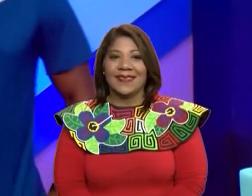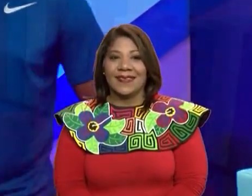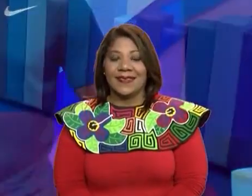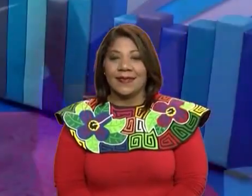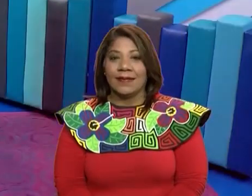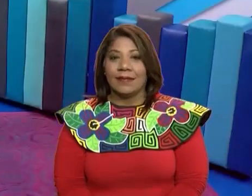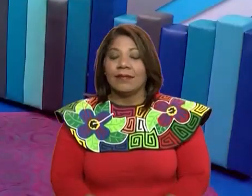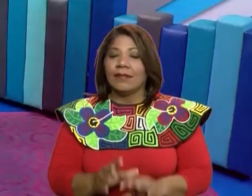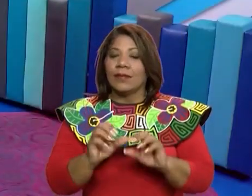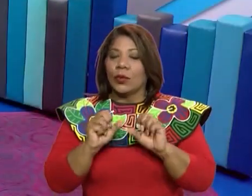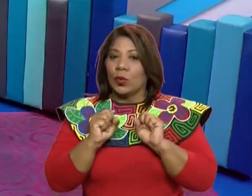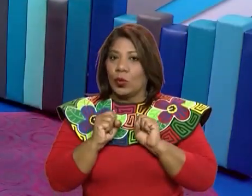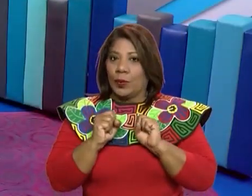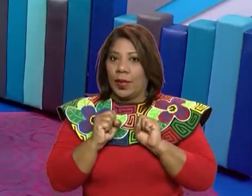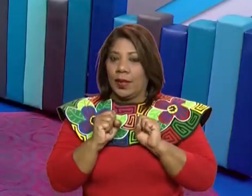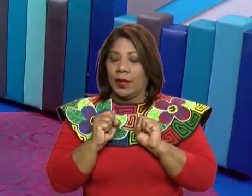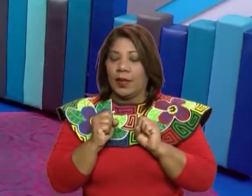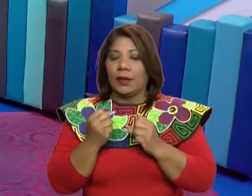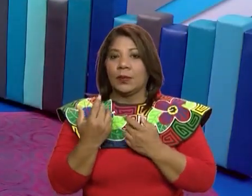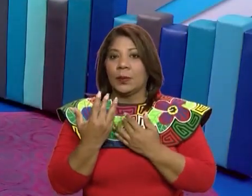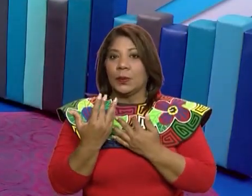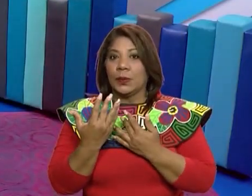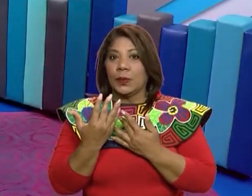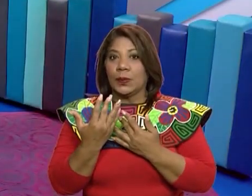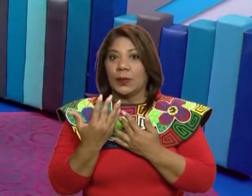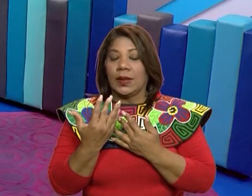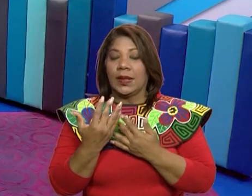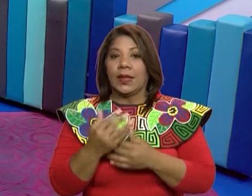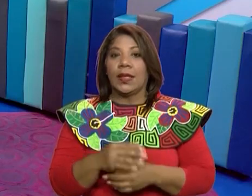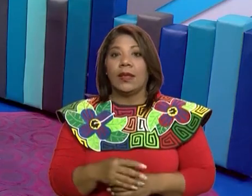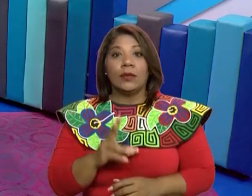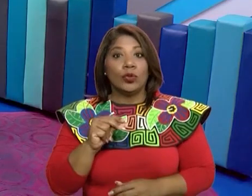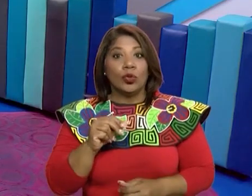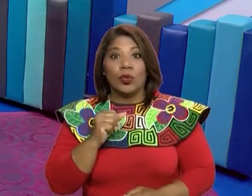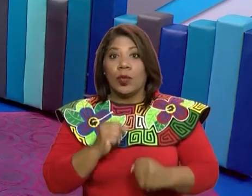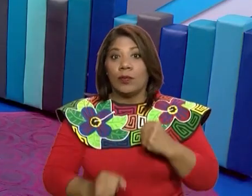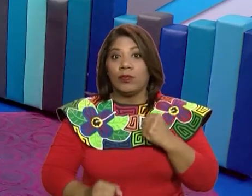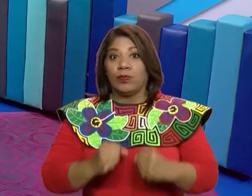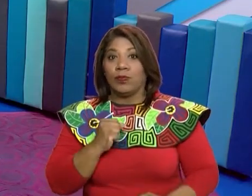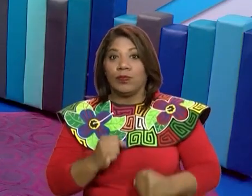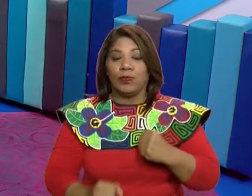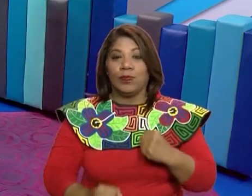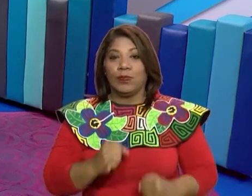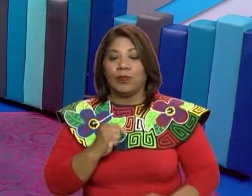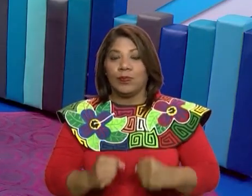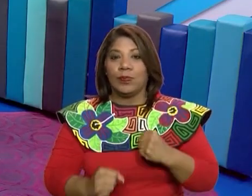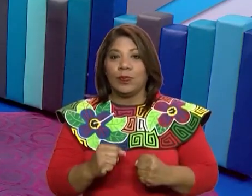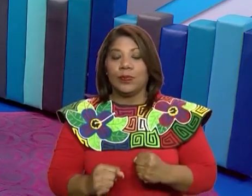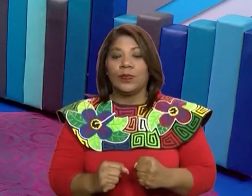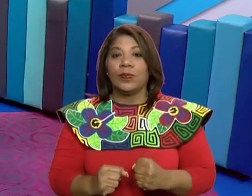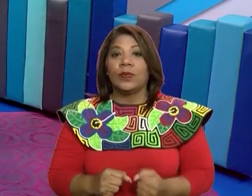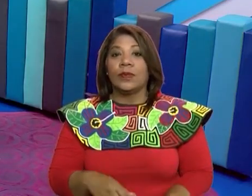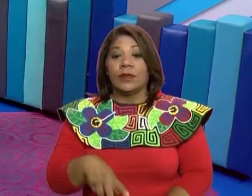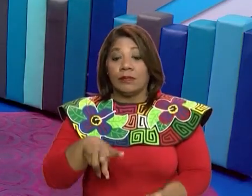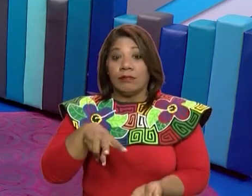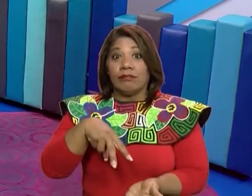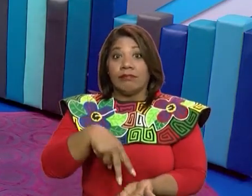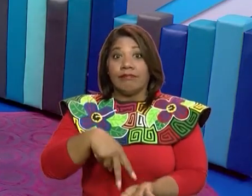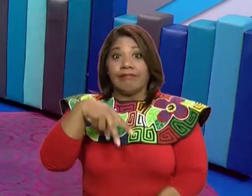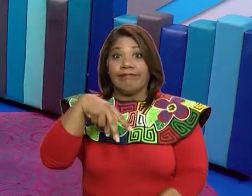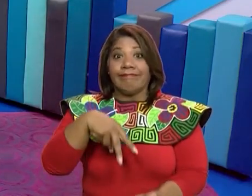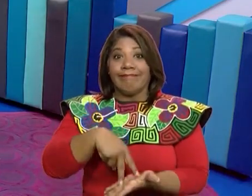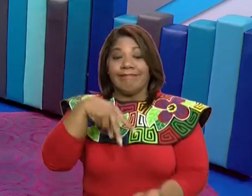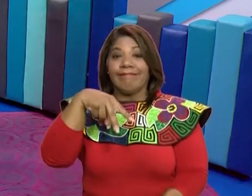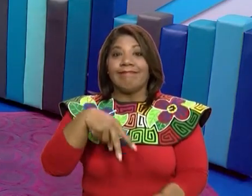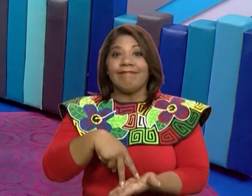un pequeño alto y ahora ya no vamos a hacer trotes, sino que vamos a hacer rebotes sobre la punta de los pies. Nos